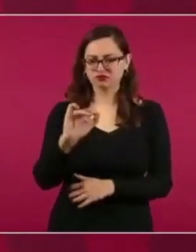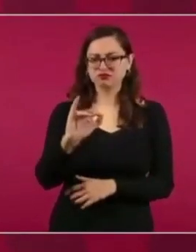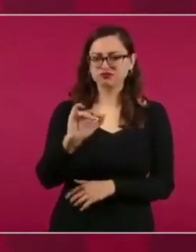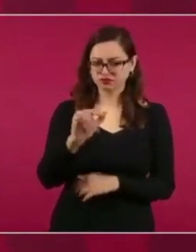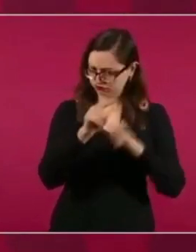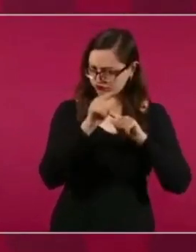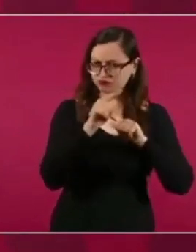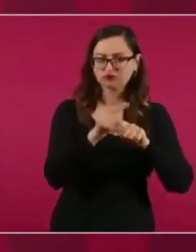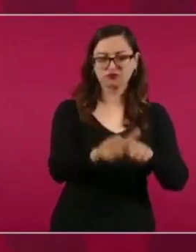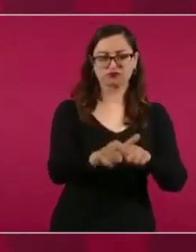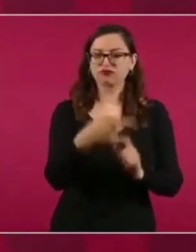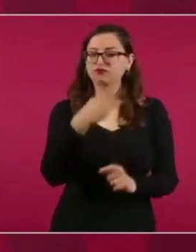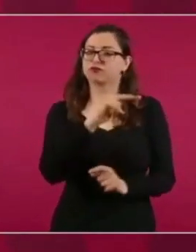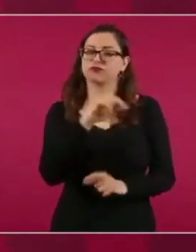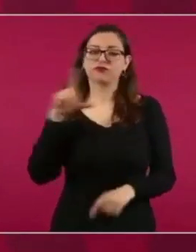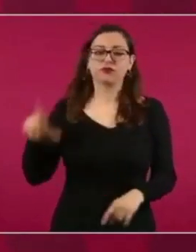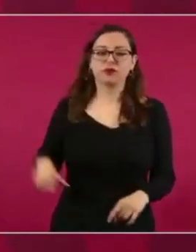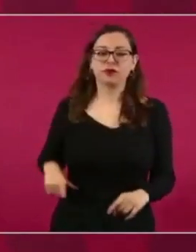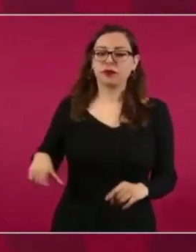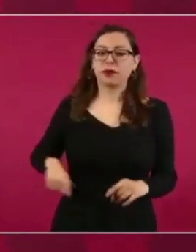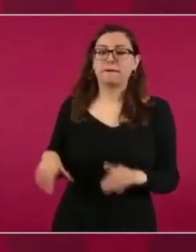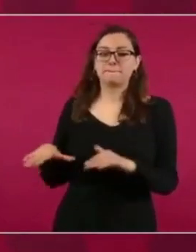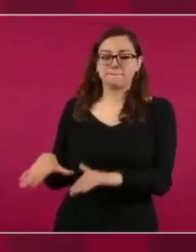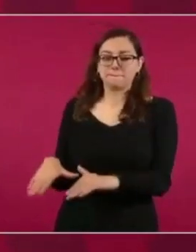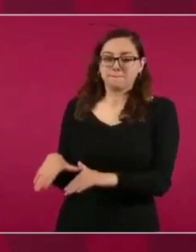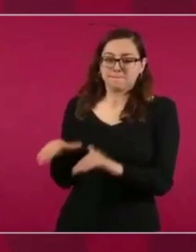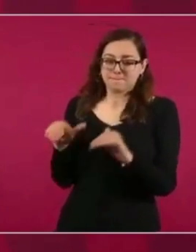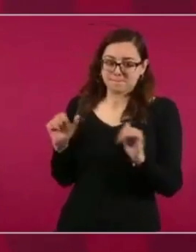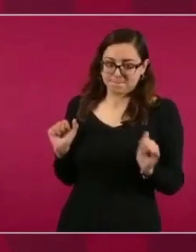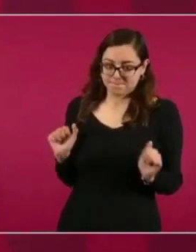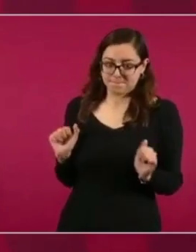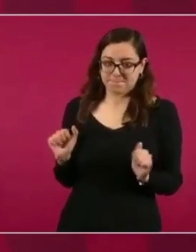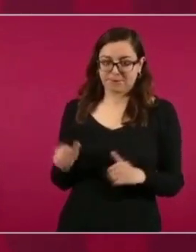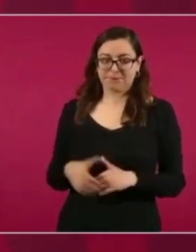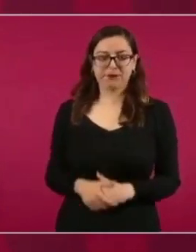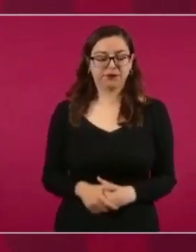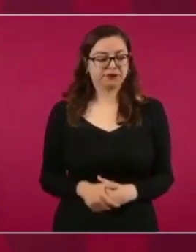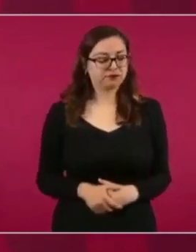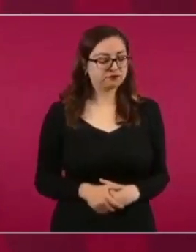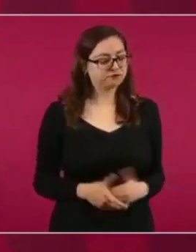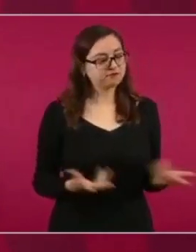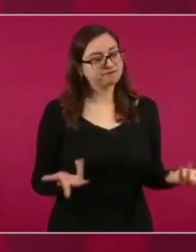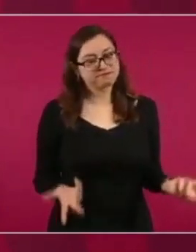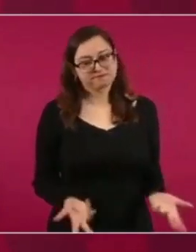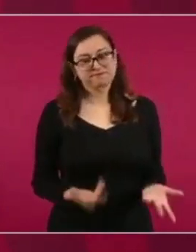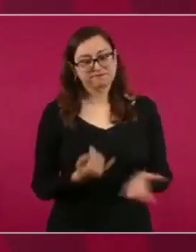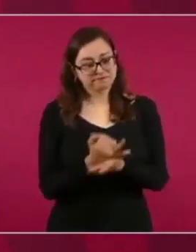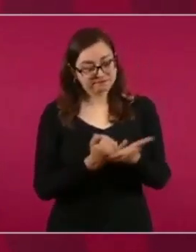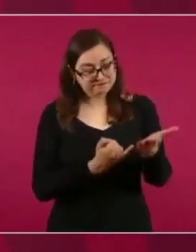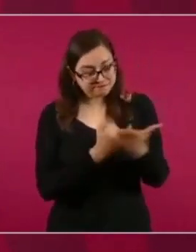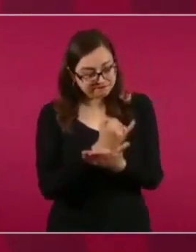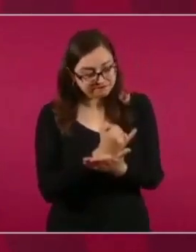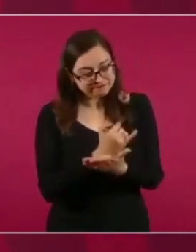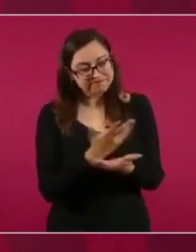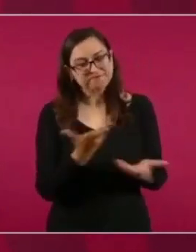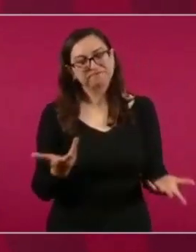respetamos su decisión,